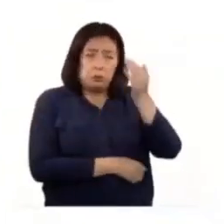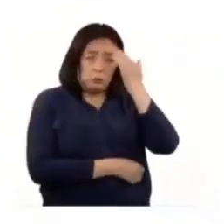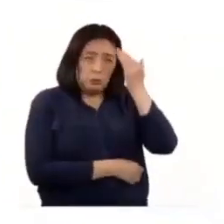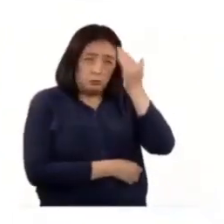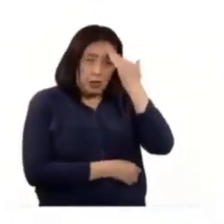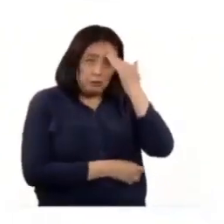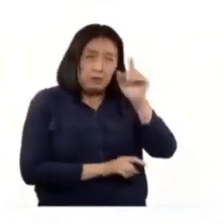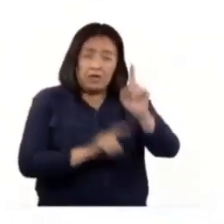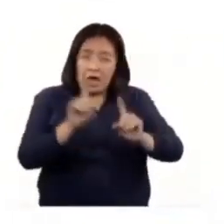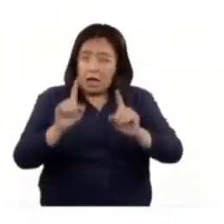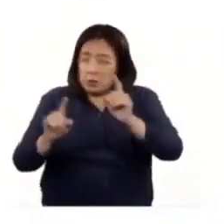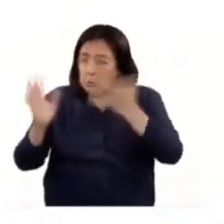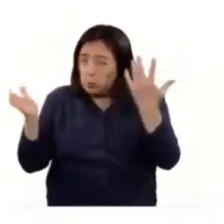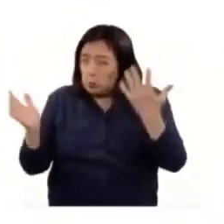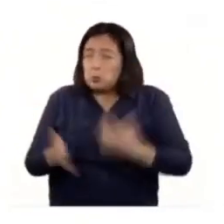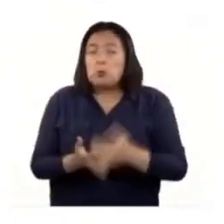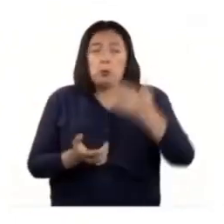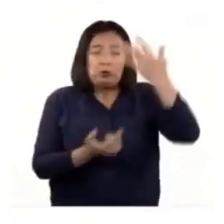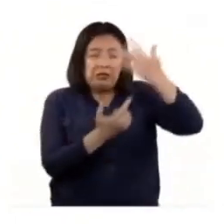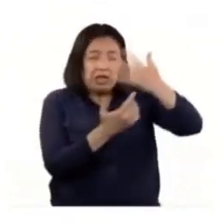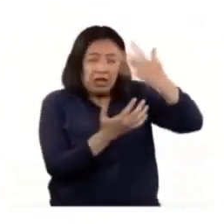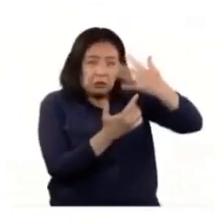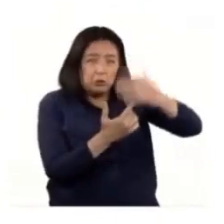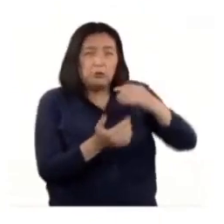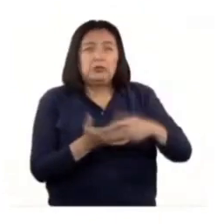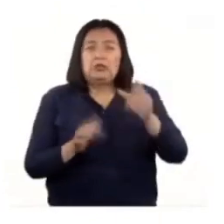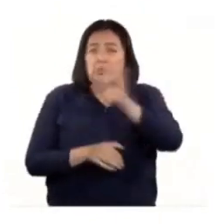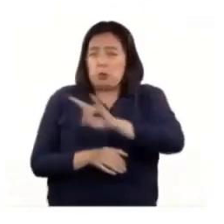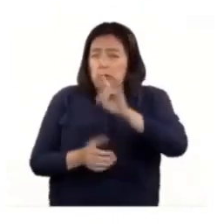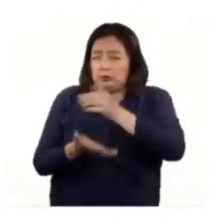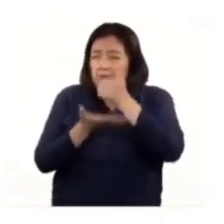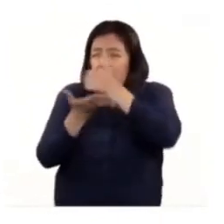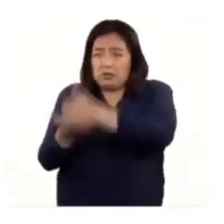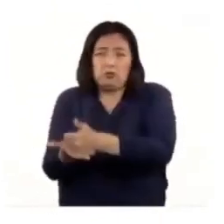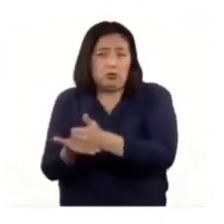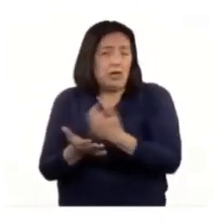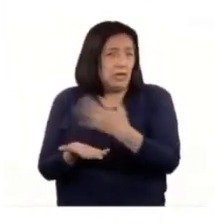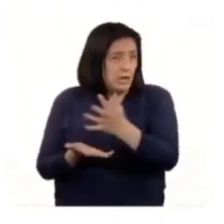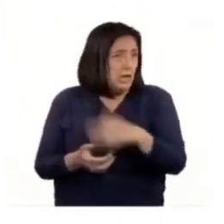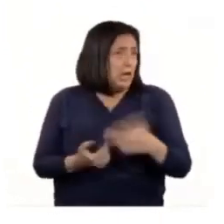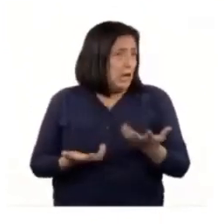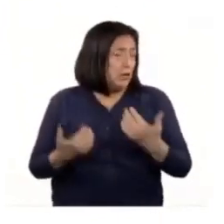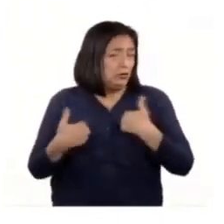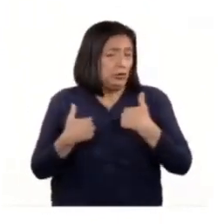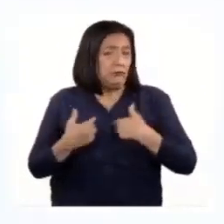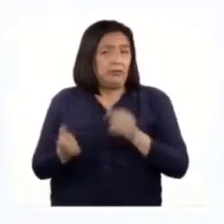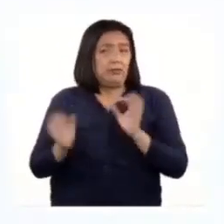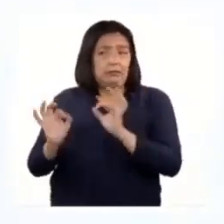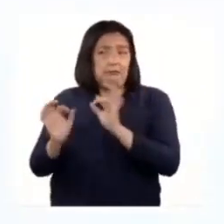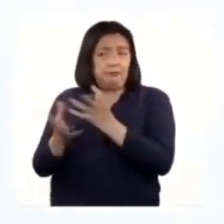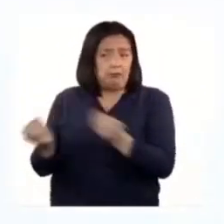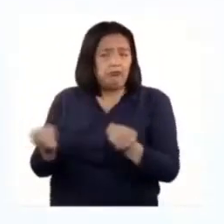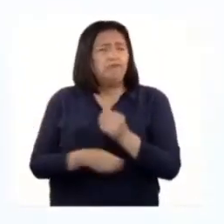ustedes alguna herramienta tecnológica que se use para ayudar a los animales en peligro de extinción?